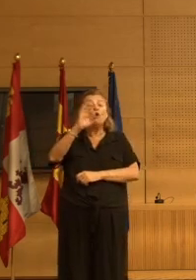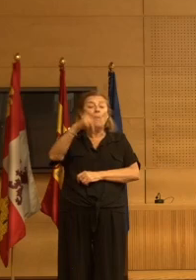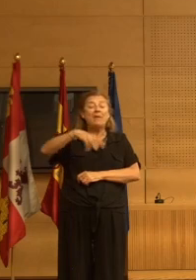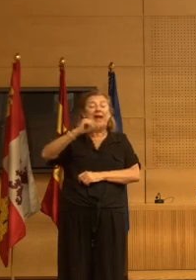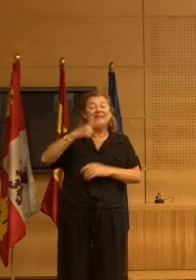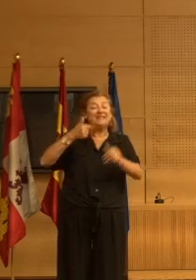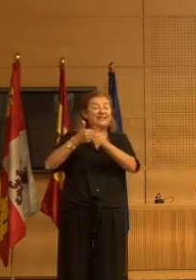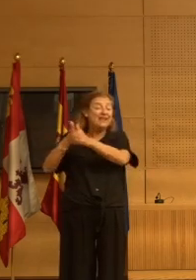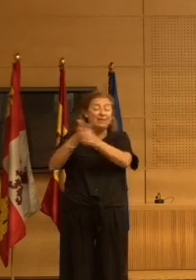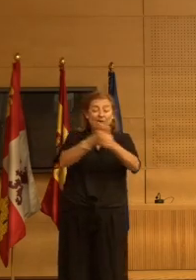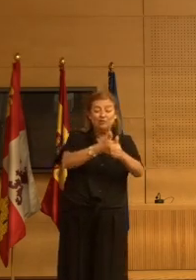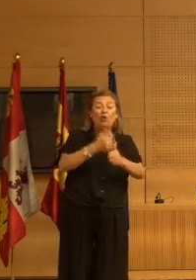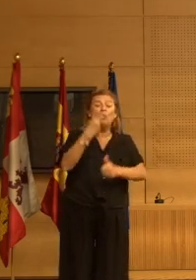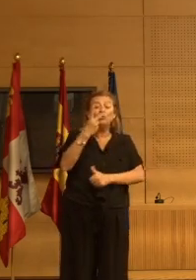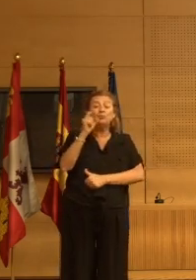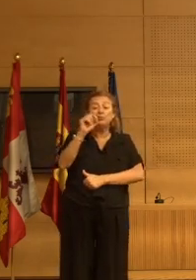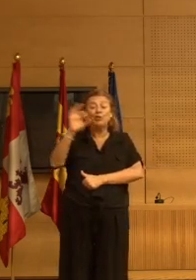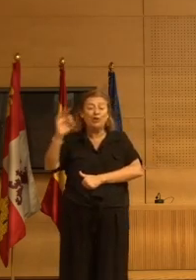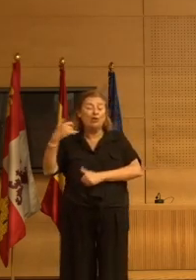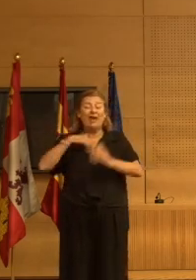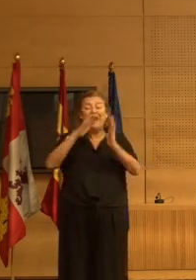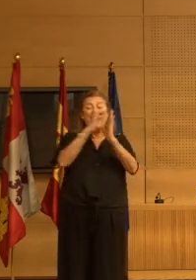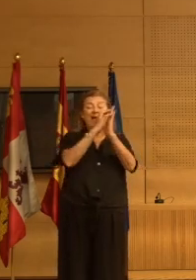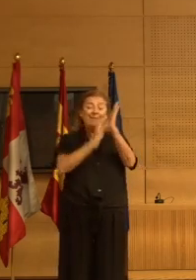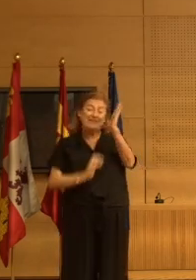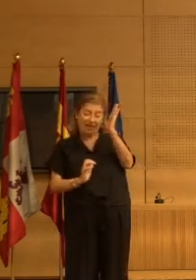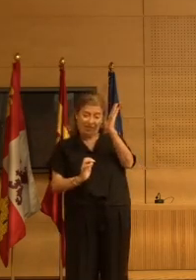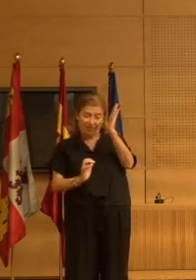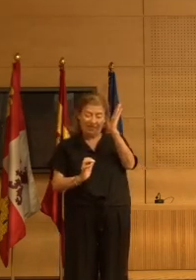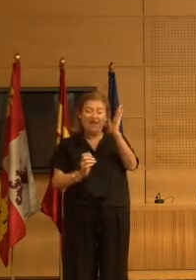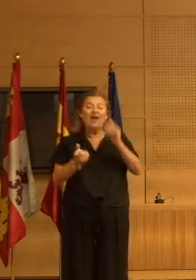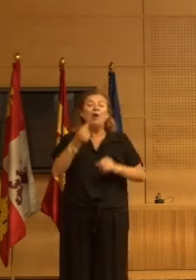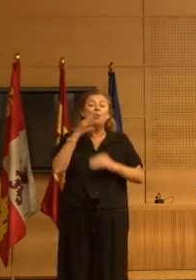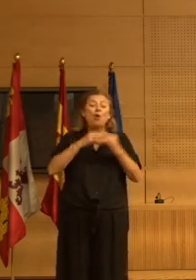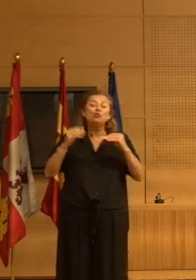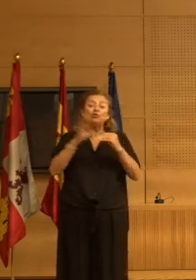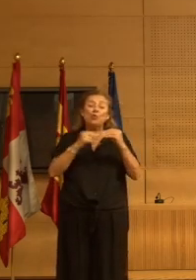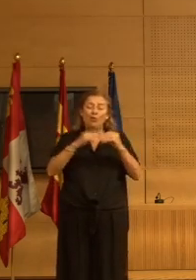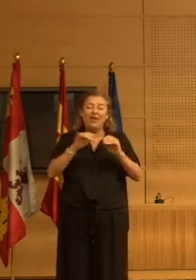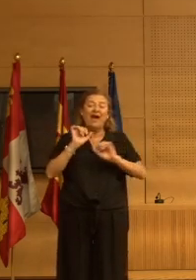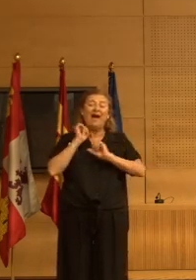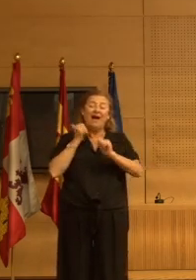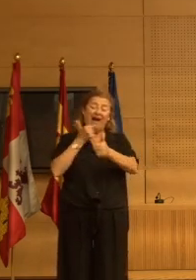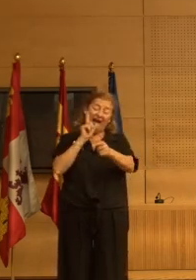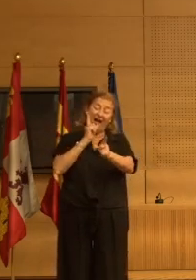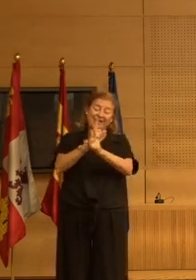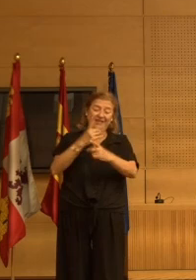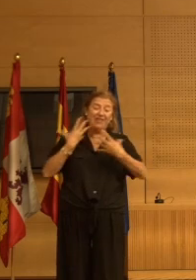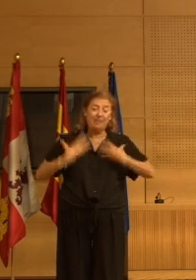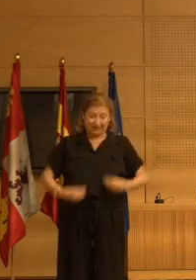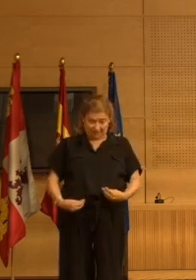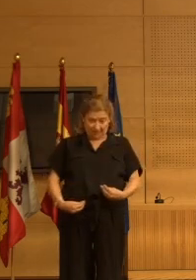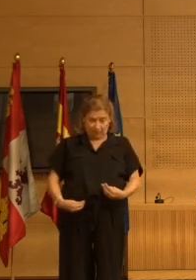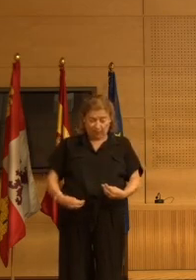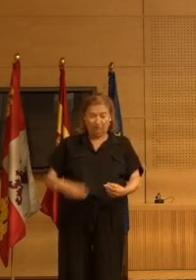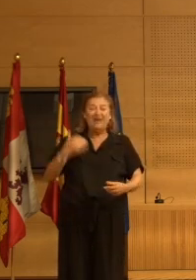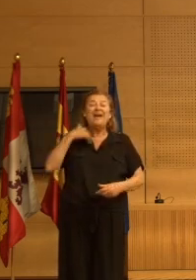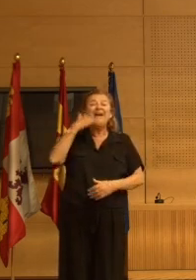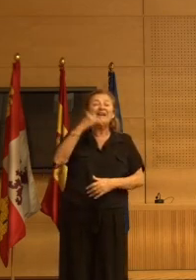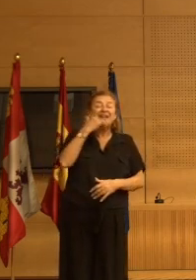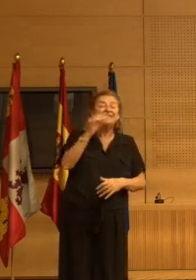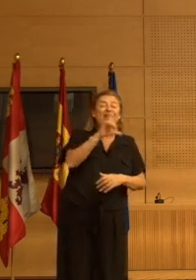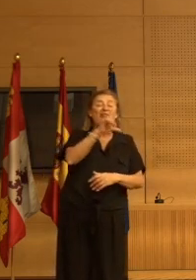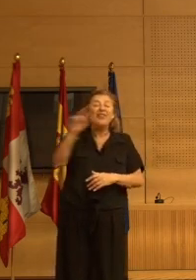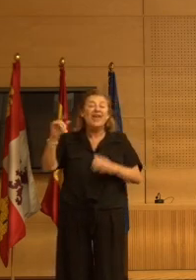2.0 se ha reducido a la mitad el consumo de antidepresivos se ha reducido dos tercios el de neurolépticos atípicos casi el